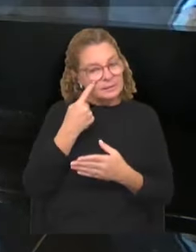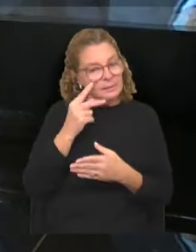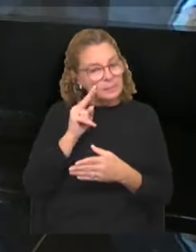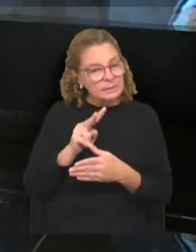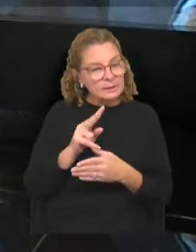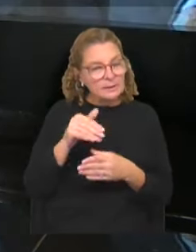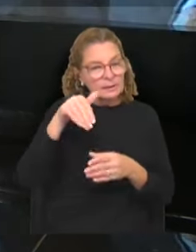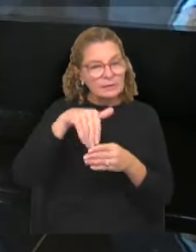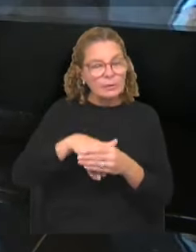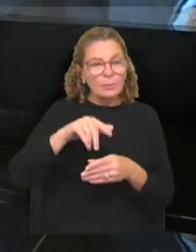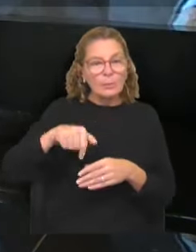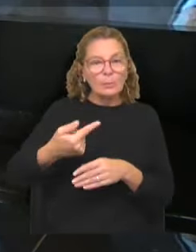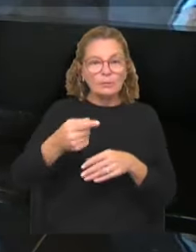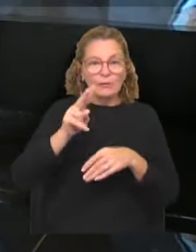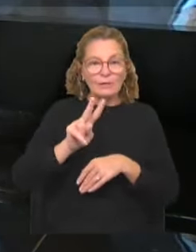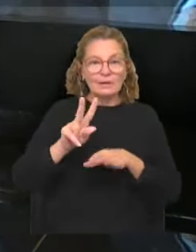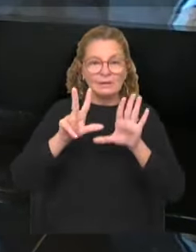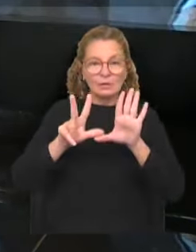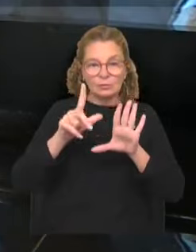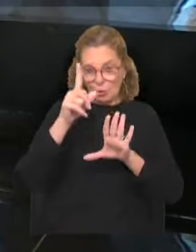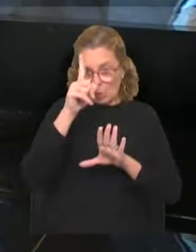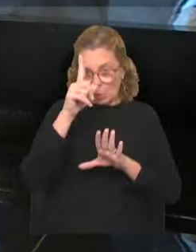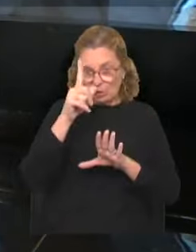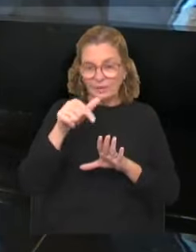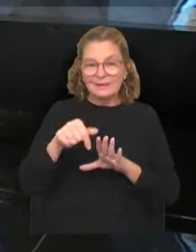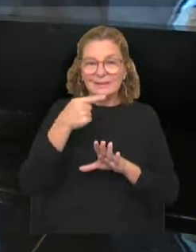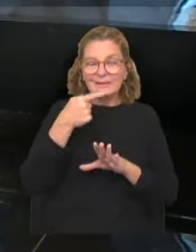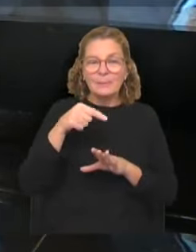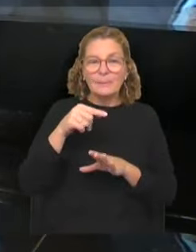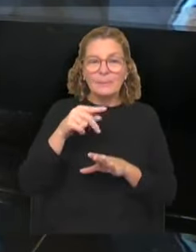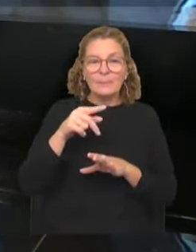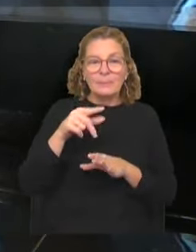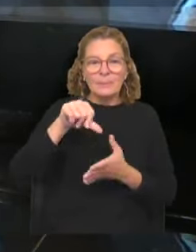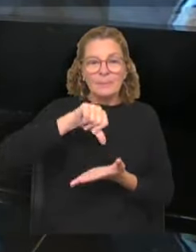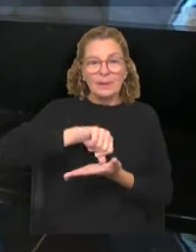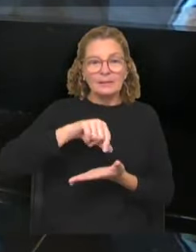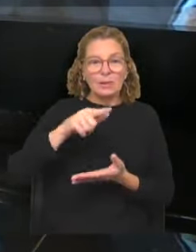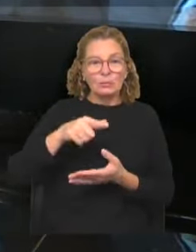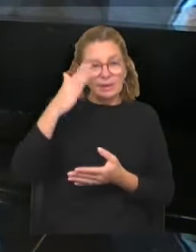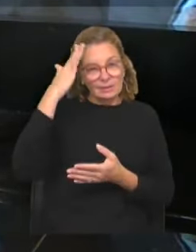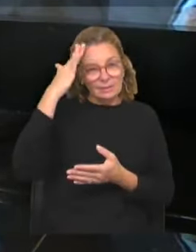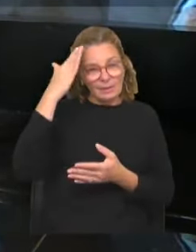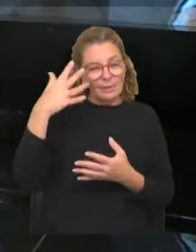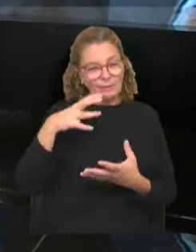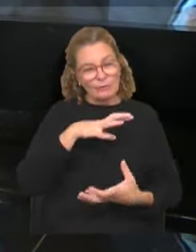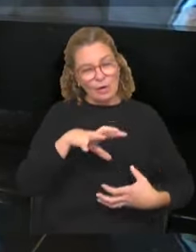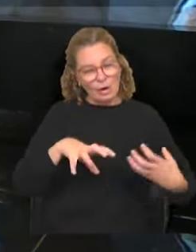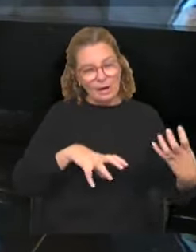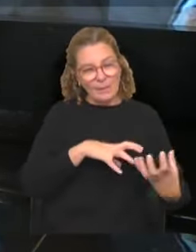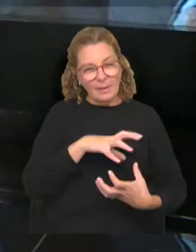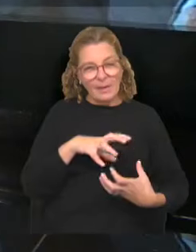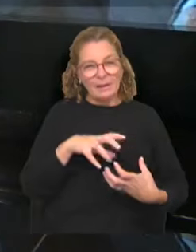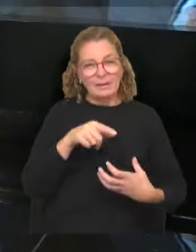de las elecciones del próximo 28 de julio. Los comicios en este país se dan en el marco, ustedes bien lo saben, de un conflicto regional